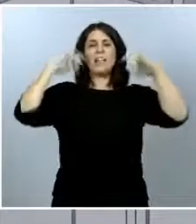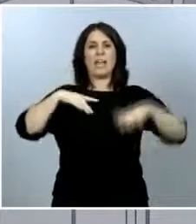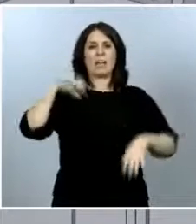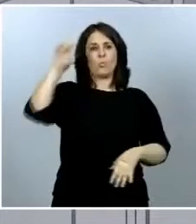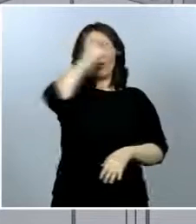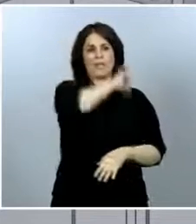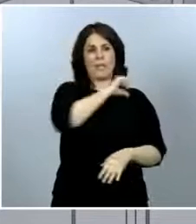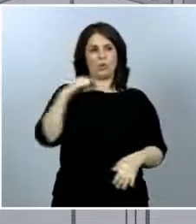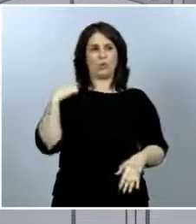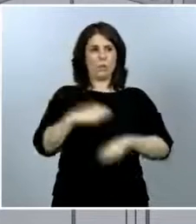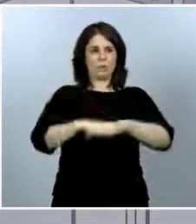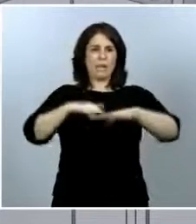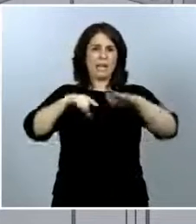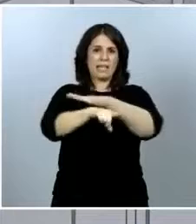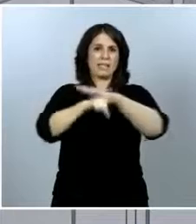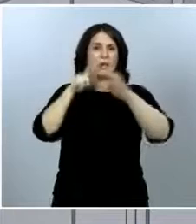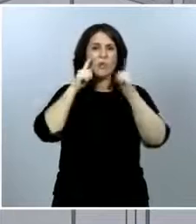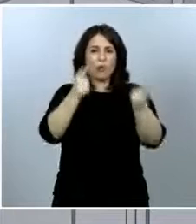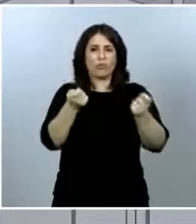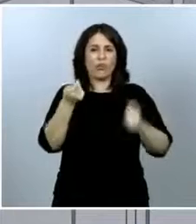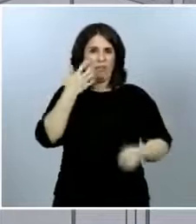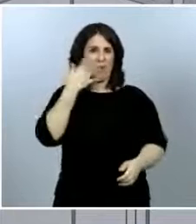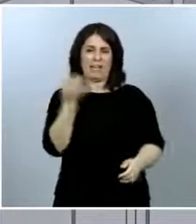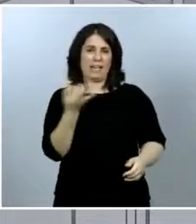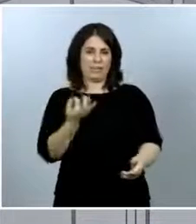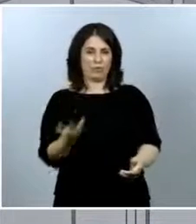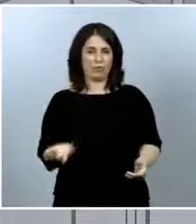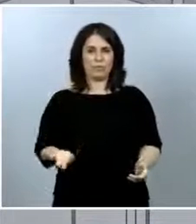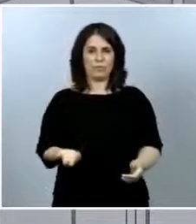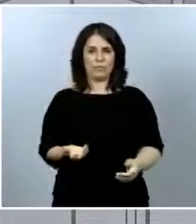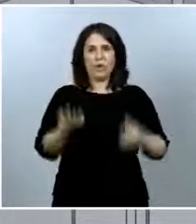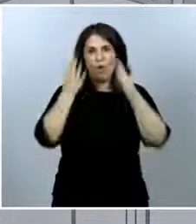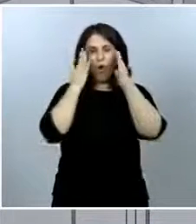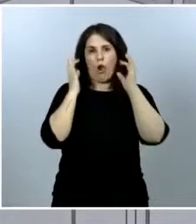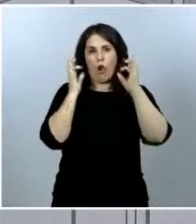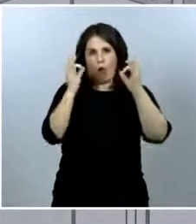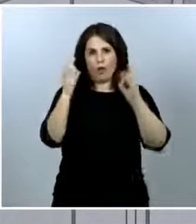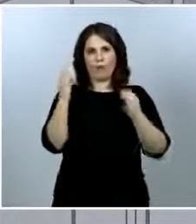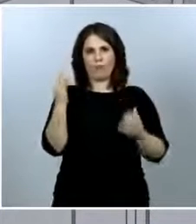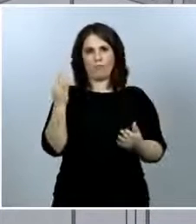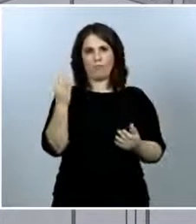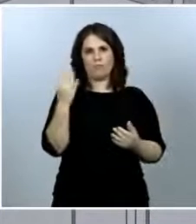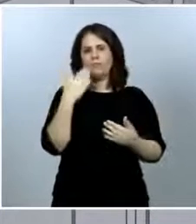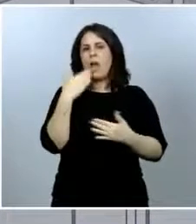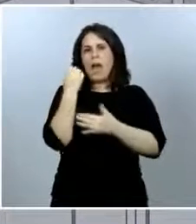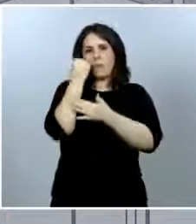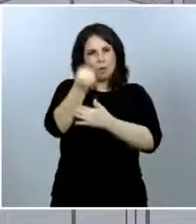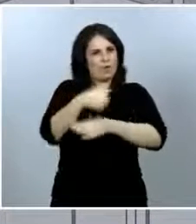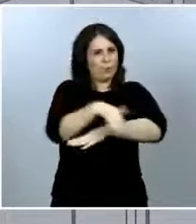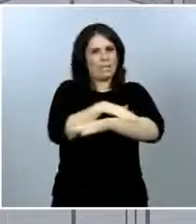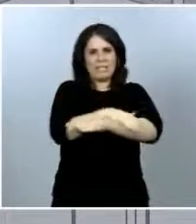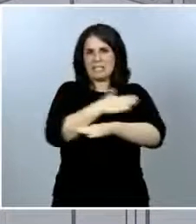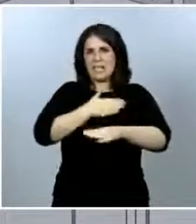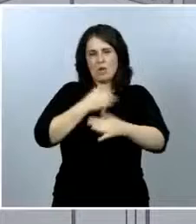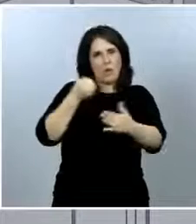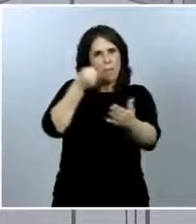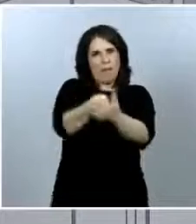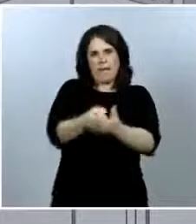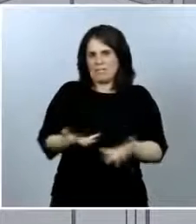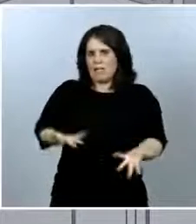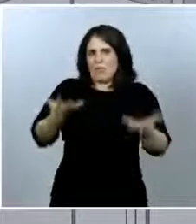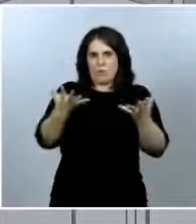hacer la gestión y el control de los riesgos. Obviamente, con el apoyo y todo lo que el Ministerio pueda apoyar a las comunidades autónomas lo hará